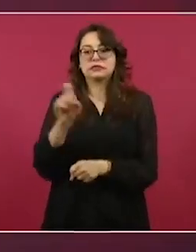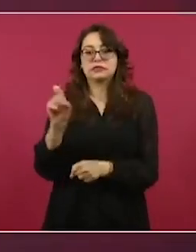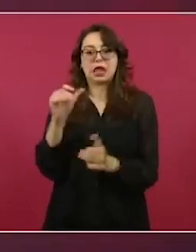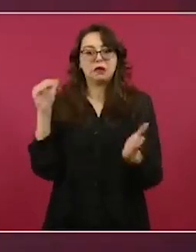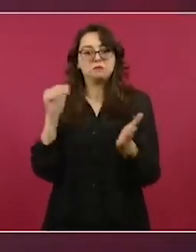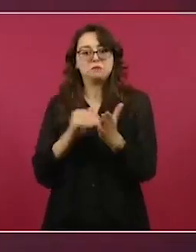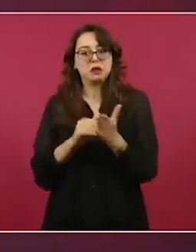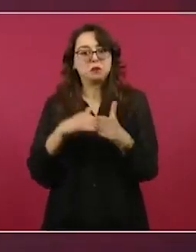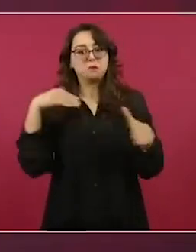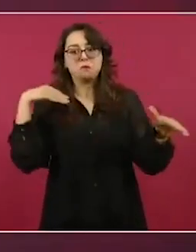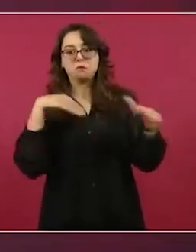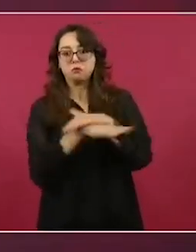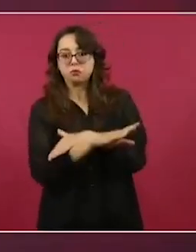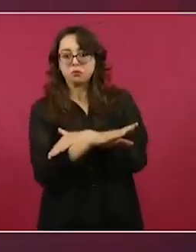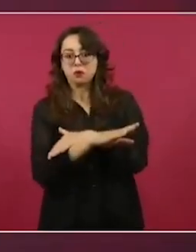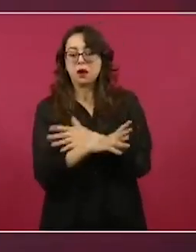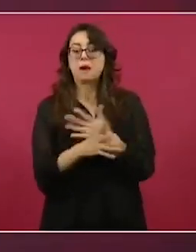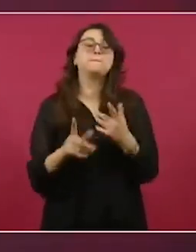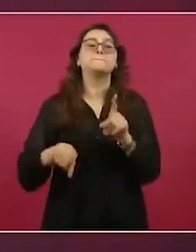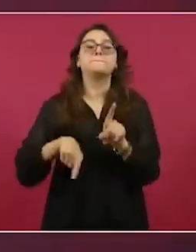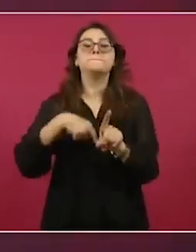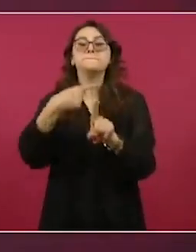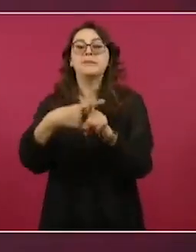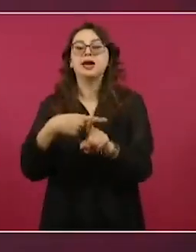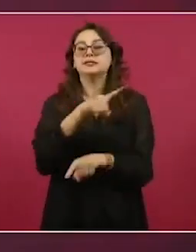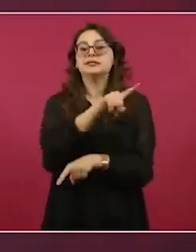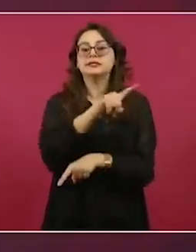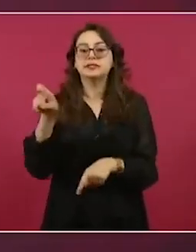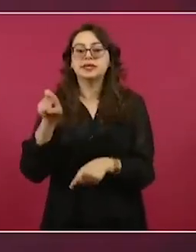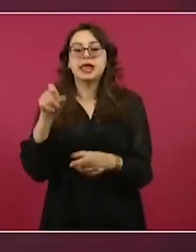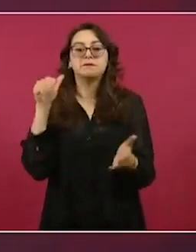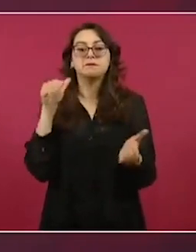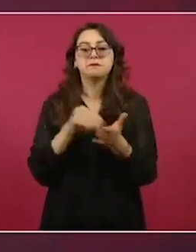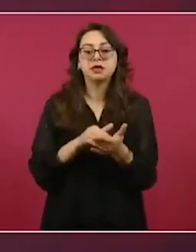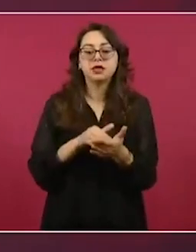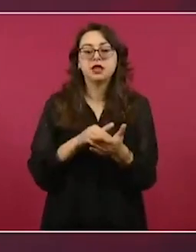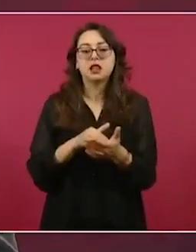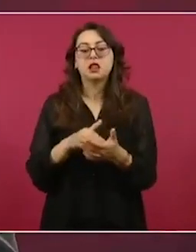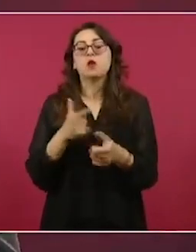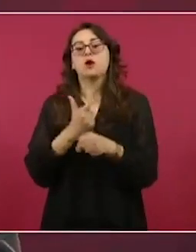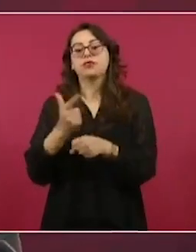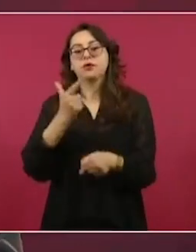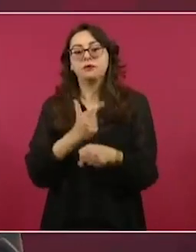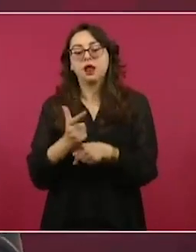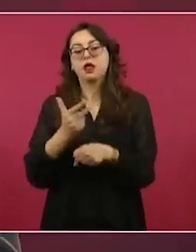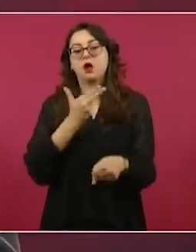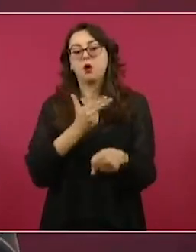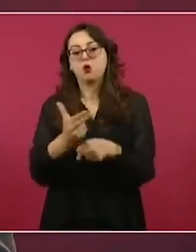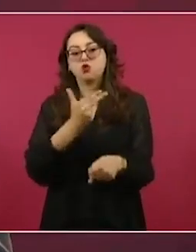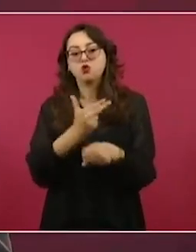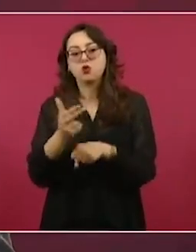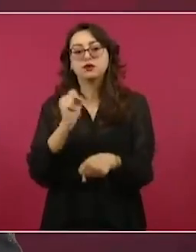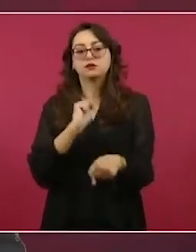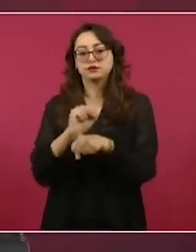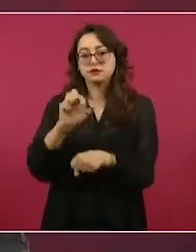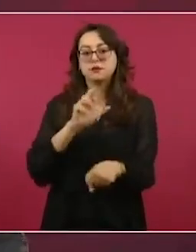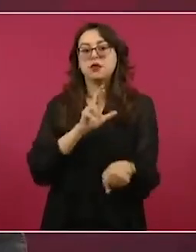abren otras 100 mil ahora para Guatemala, Honduras y El Salvador. Entonces, estaremos informando cómo avanza eso.